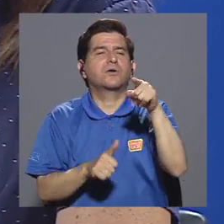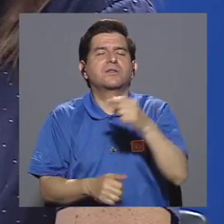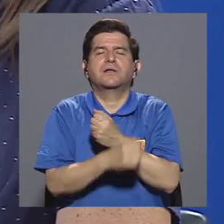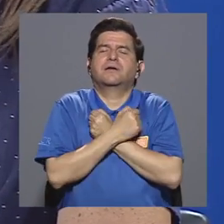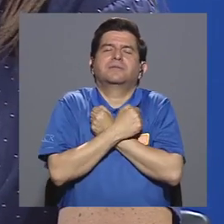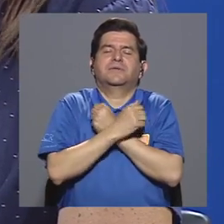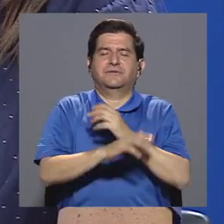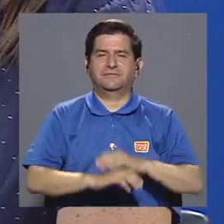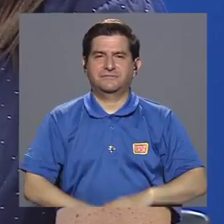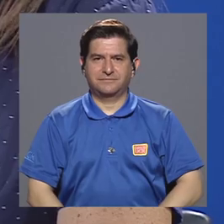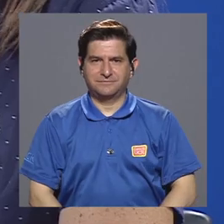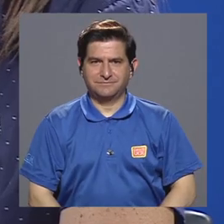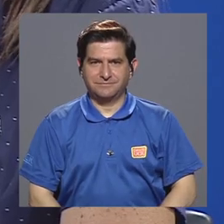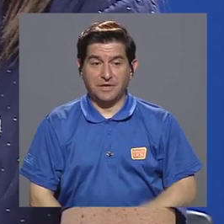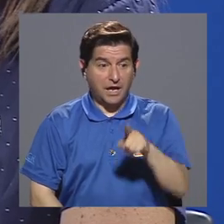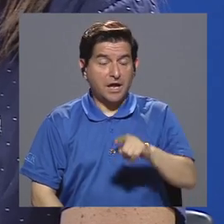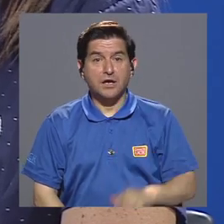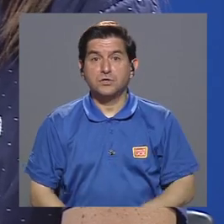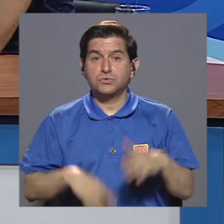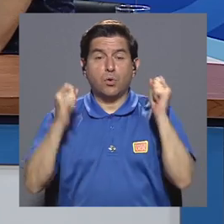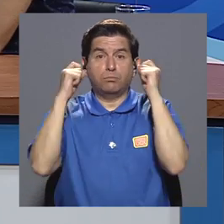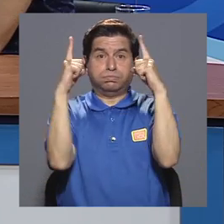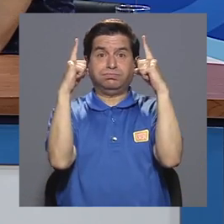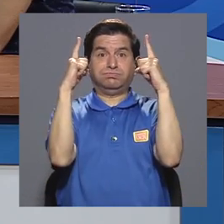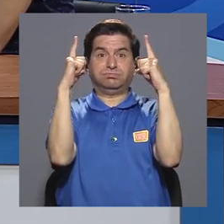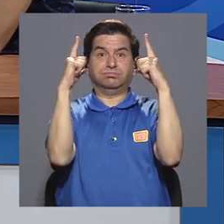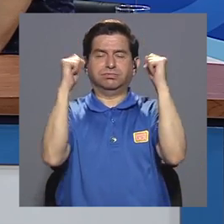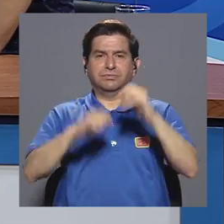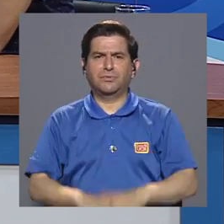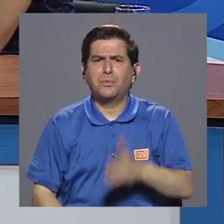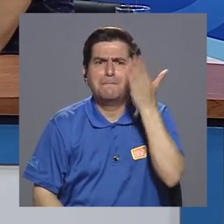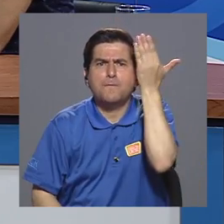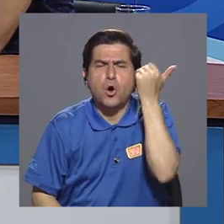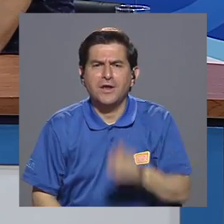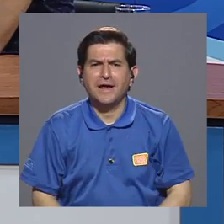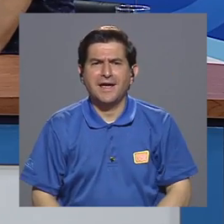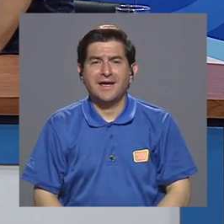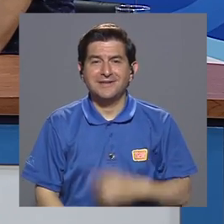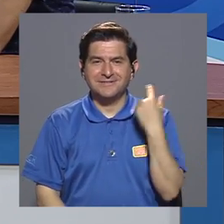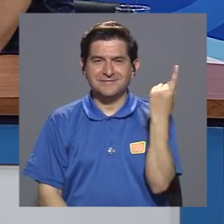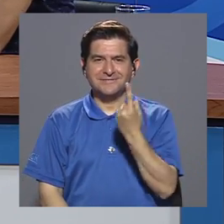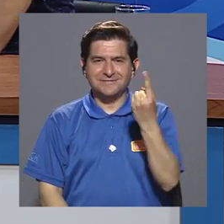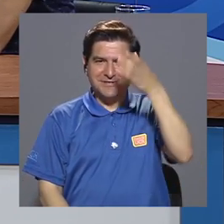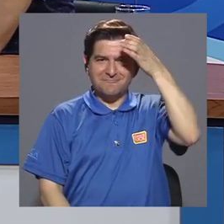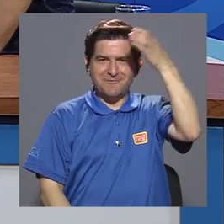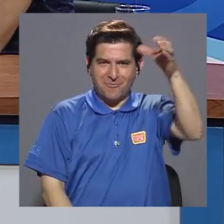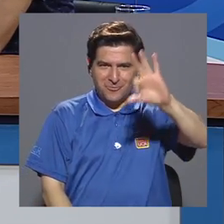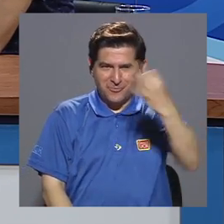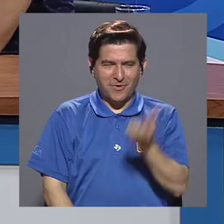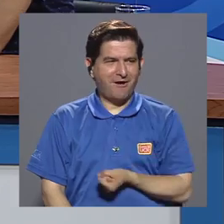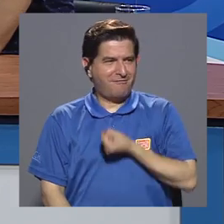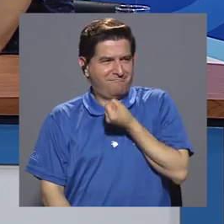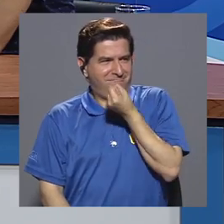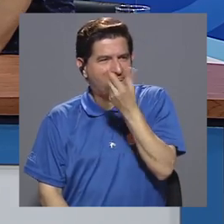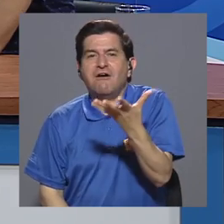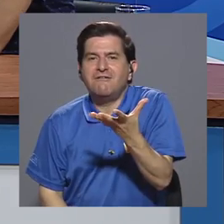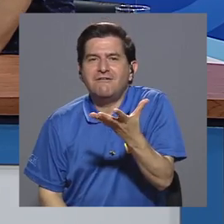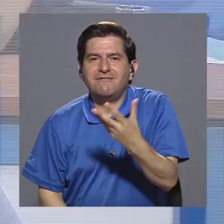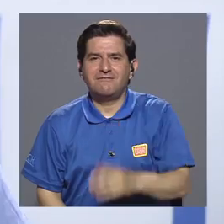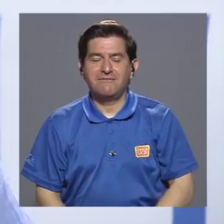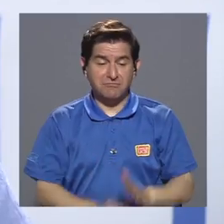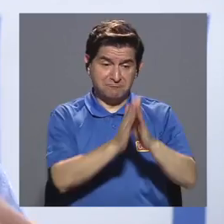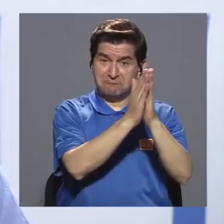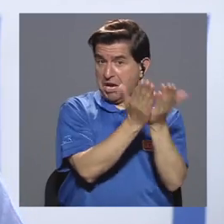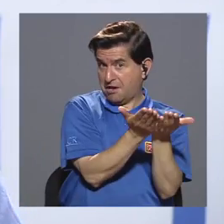Y eso fue algo que causó mucha impresión, ¿verdad? ¿Por qué? Porque siempre la cultura ha sido el medio de expresarse.